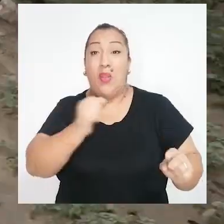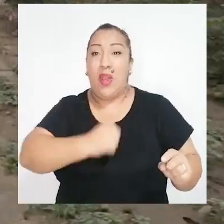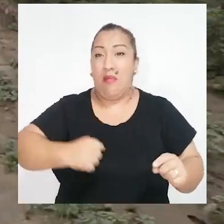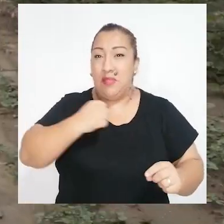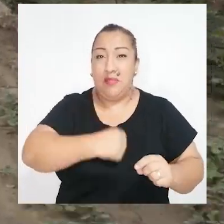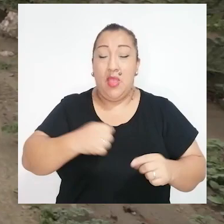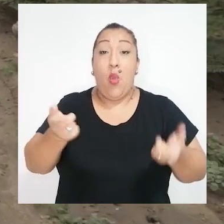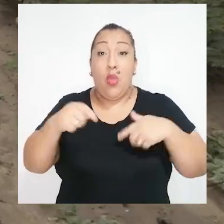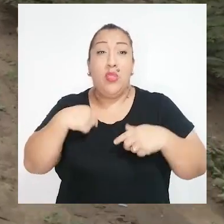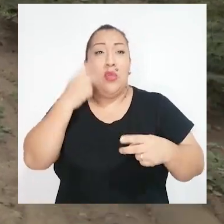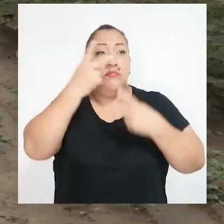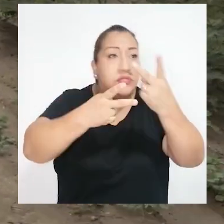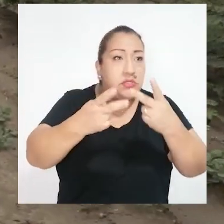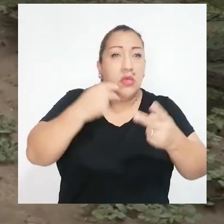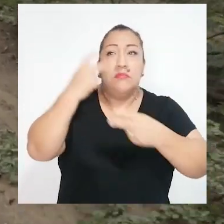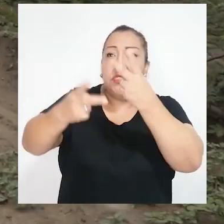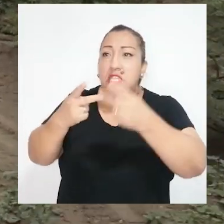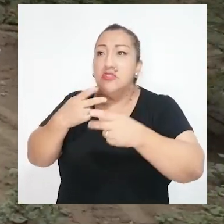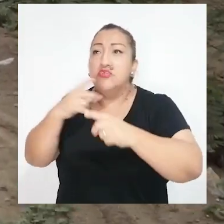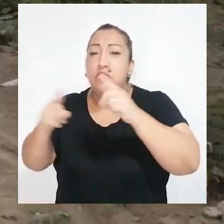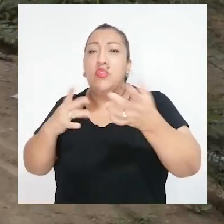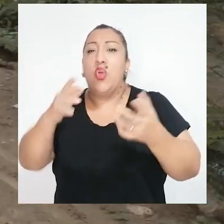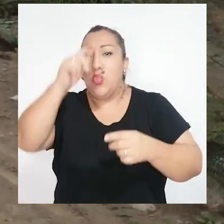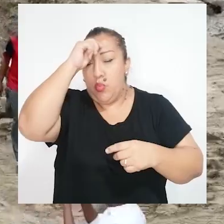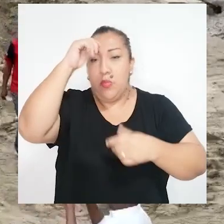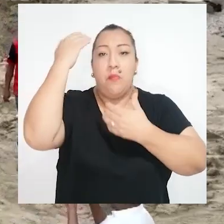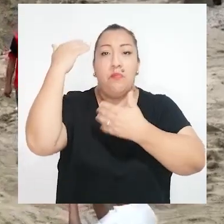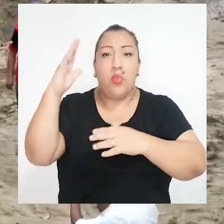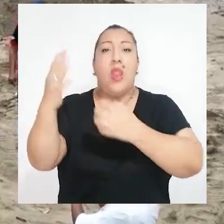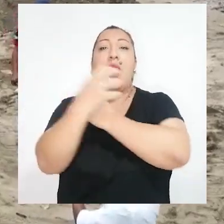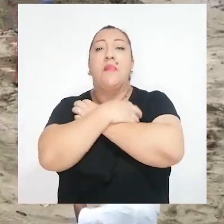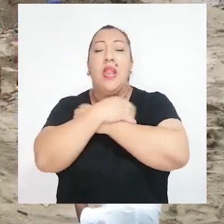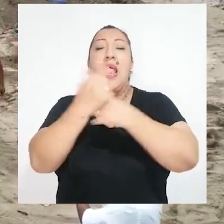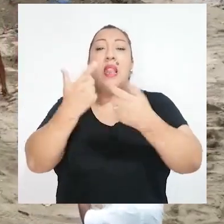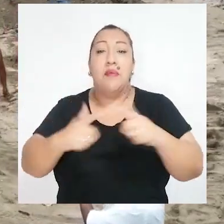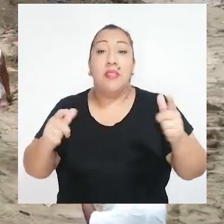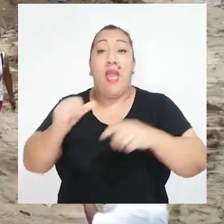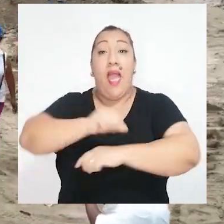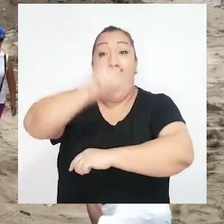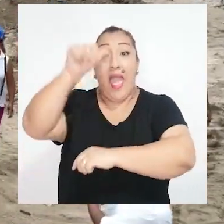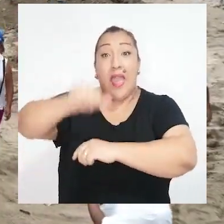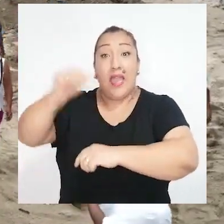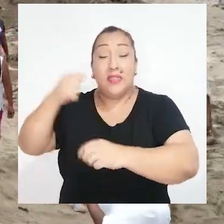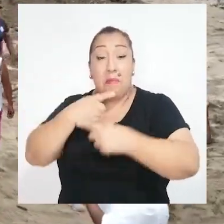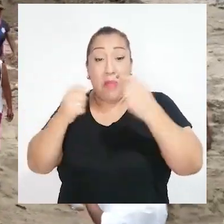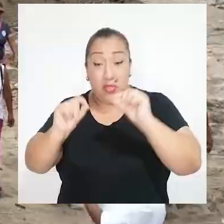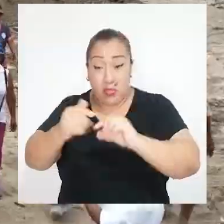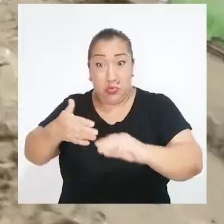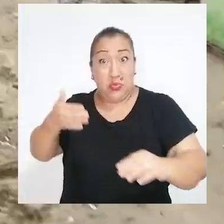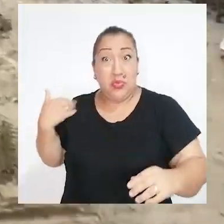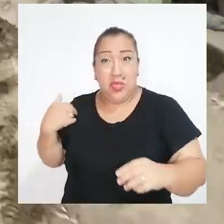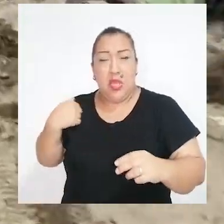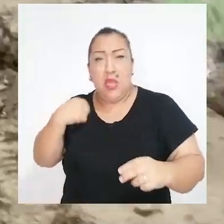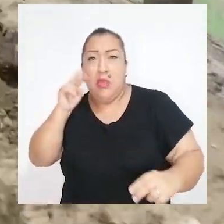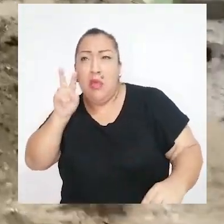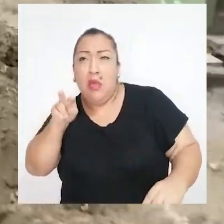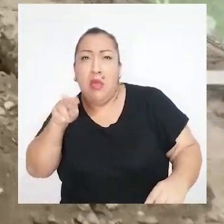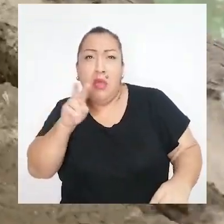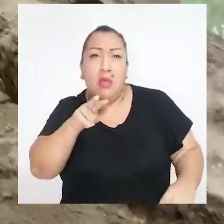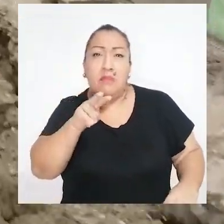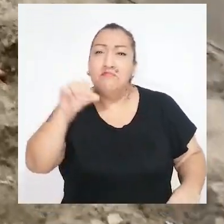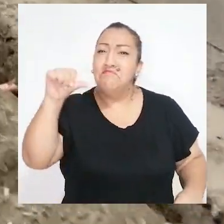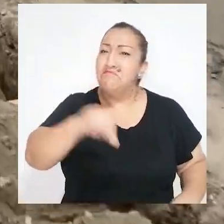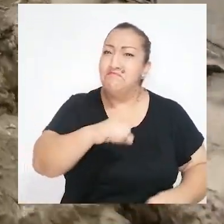Estado. Lamentablemente, durante nuestras visitas y supervisiones a las regiones de Tumbes, Piura, Lambayeque, La Libertad y Ancash en marzo y abril últimos,